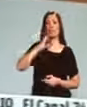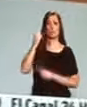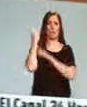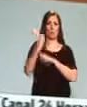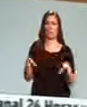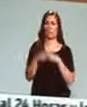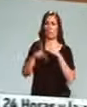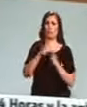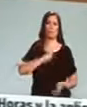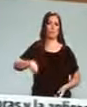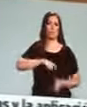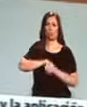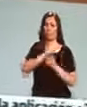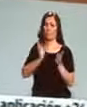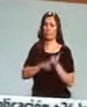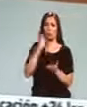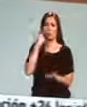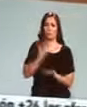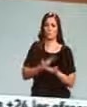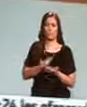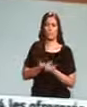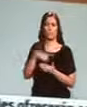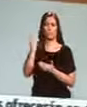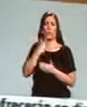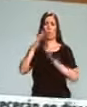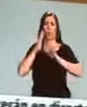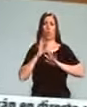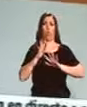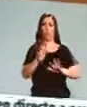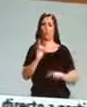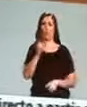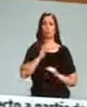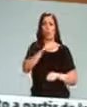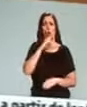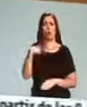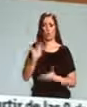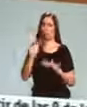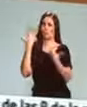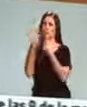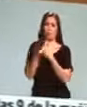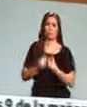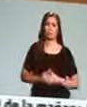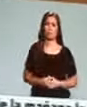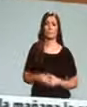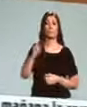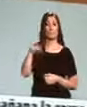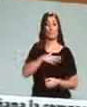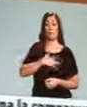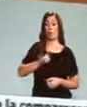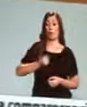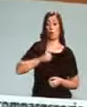toda la sociedad española y garantizarles que no vamos a abandonarles en su dolor. Quiero además